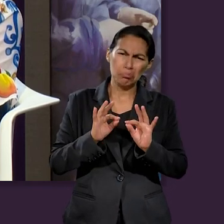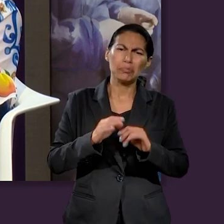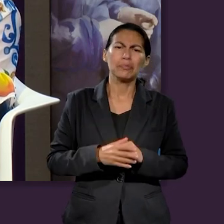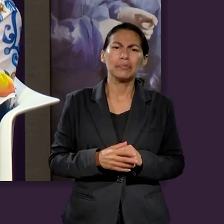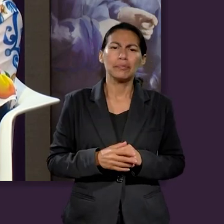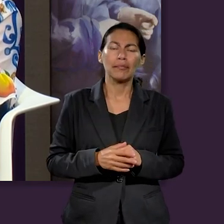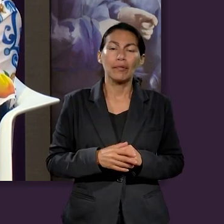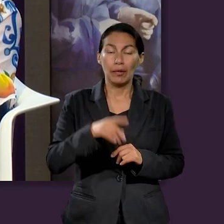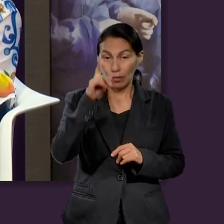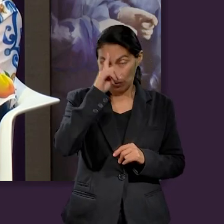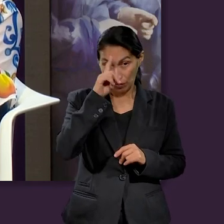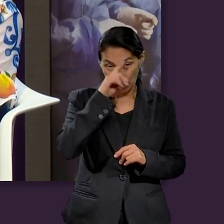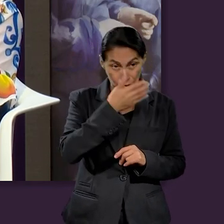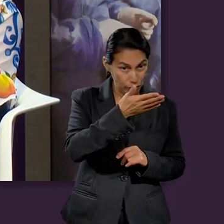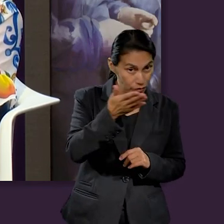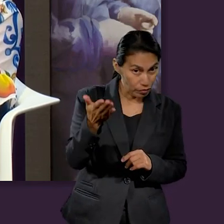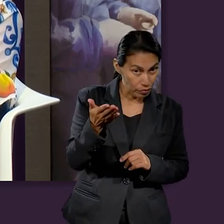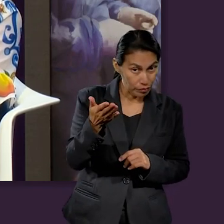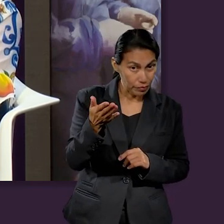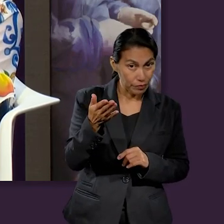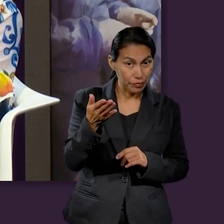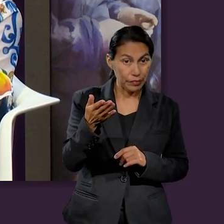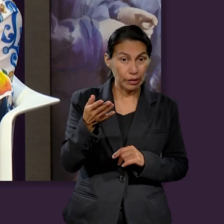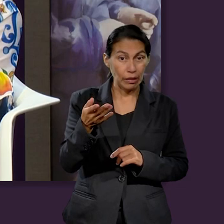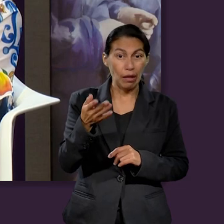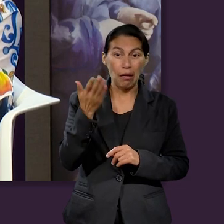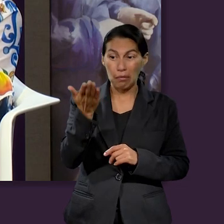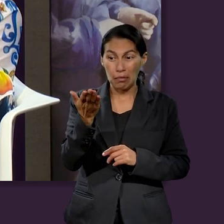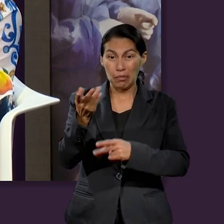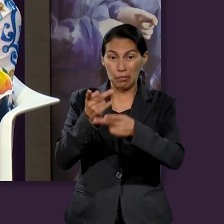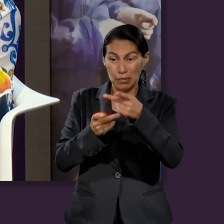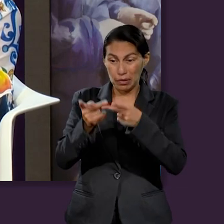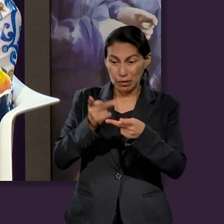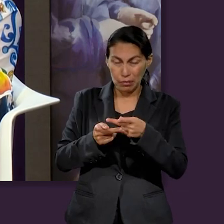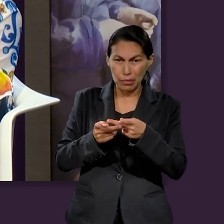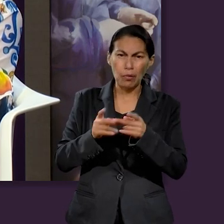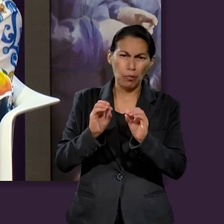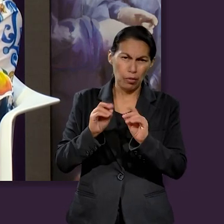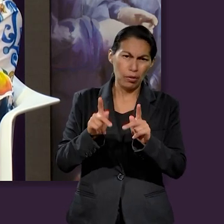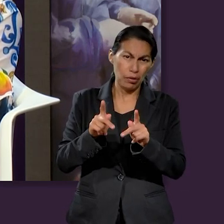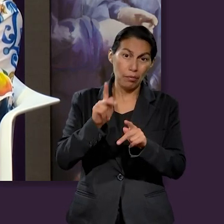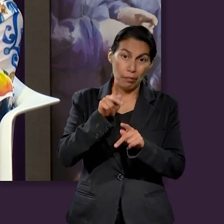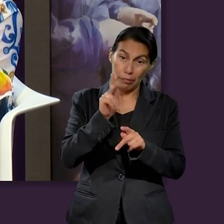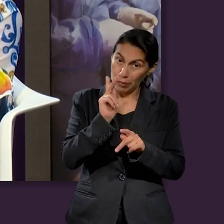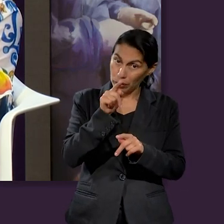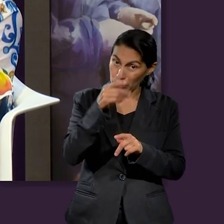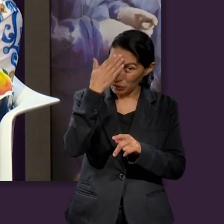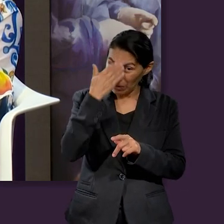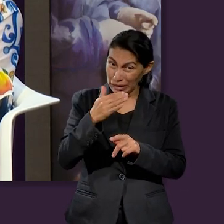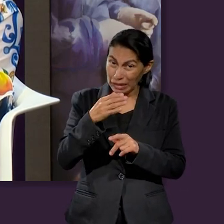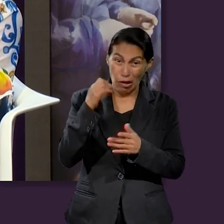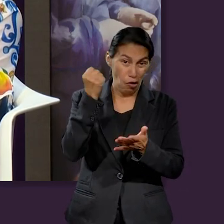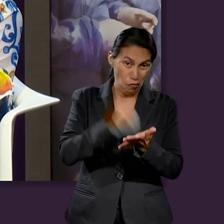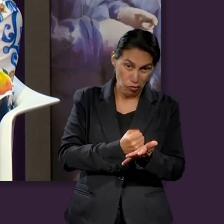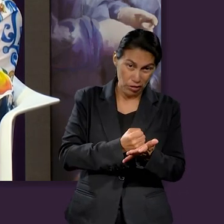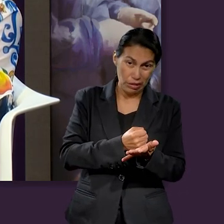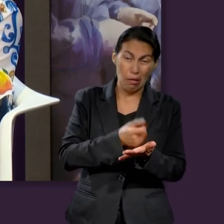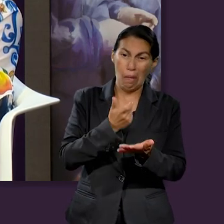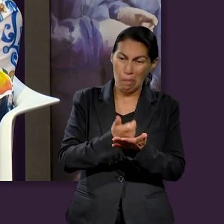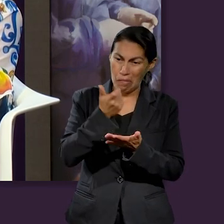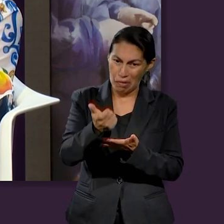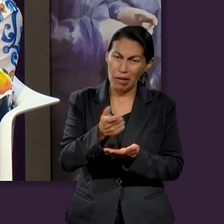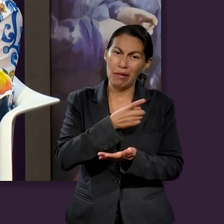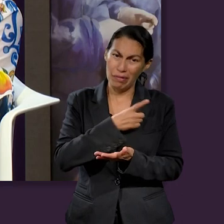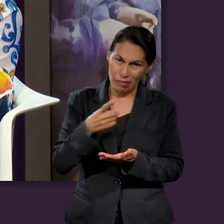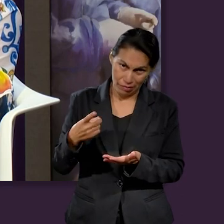hablando de consejos, si nosotros pedimos un crédito, primero que nada, saber que si vas a pedir un crédito vas a tener que devolverlo tarde o temprano. Entonces, tienes que